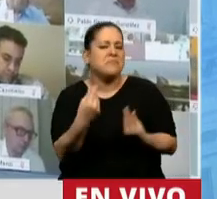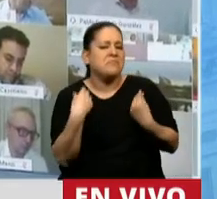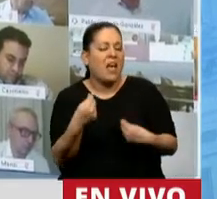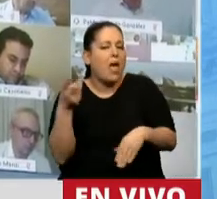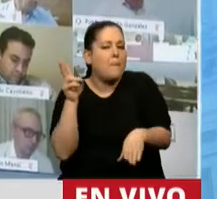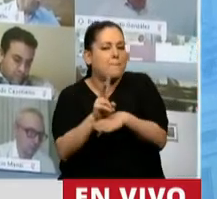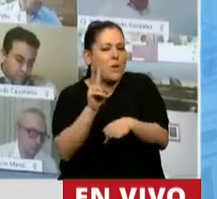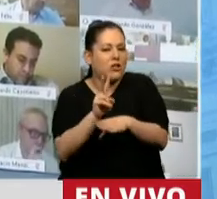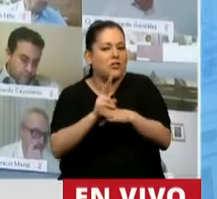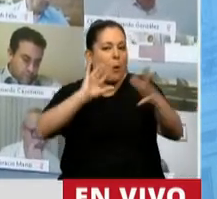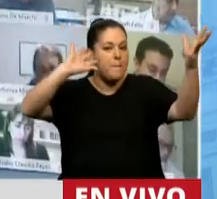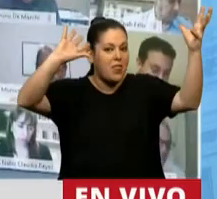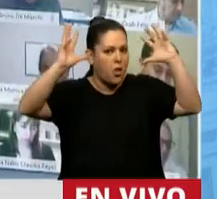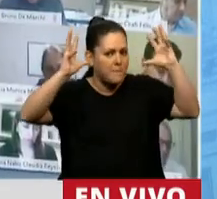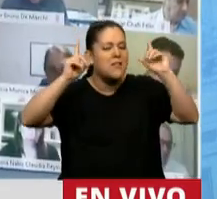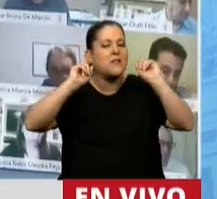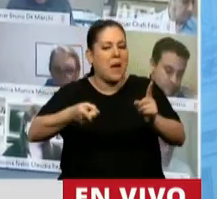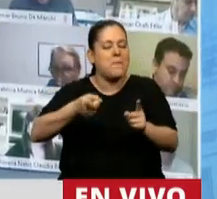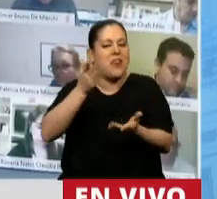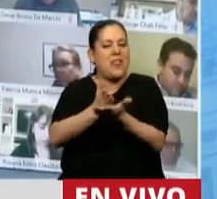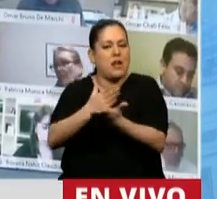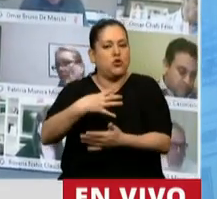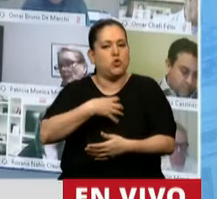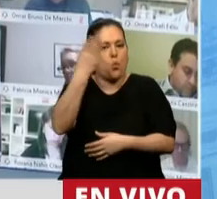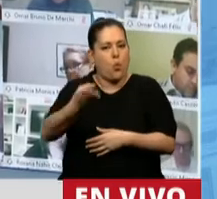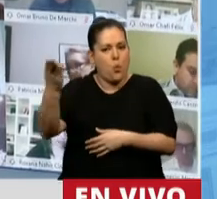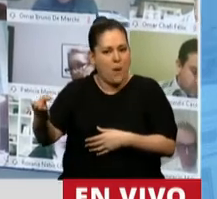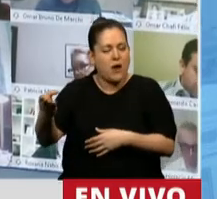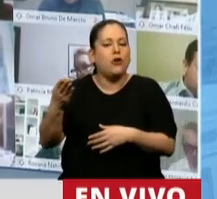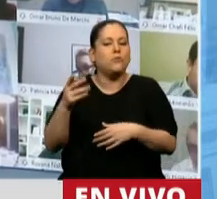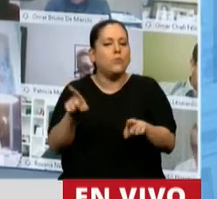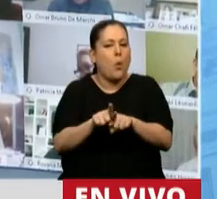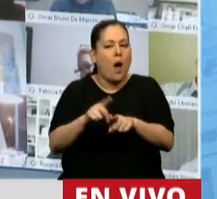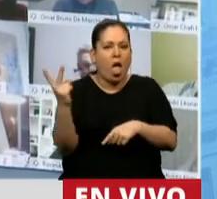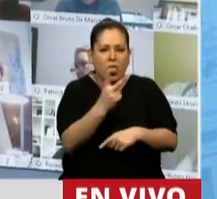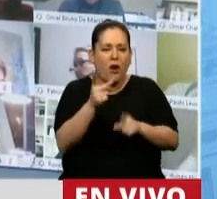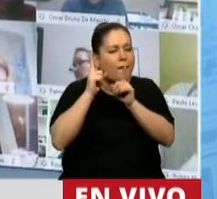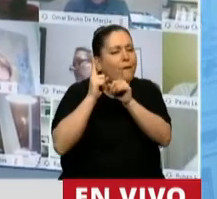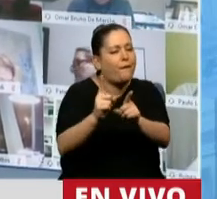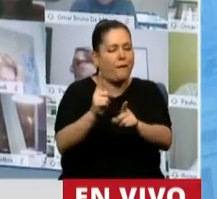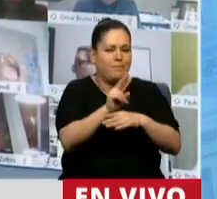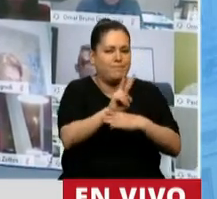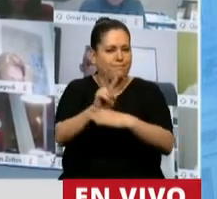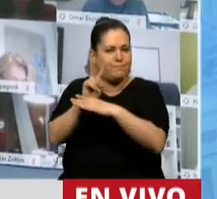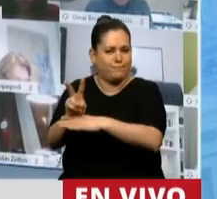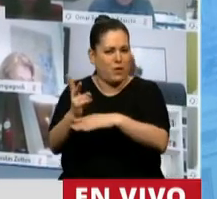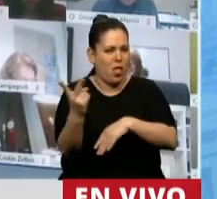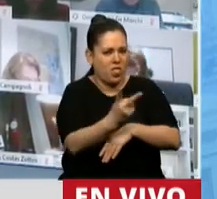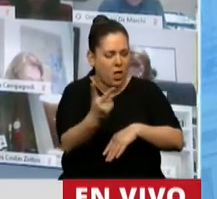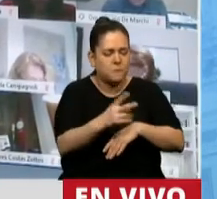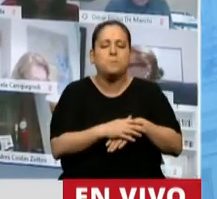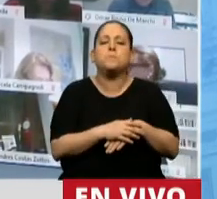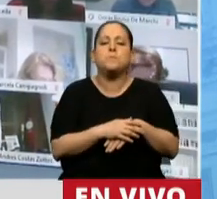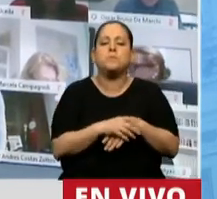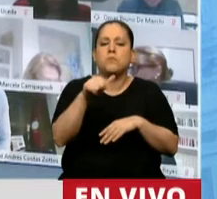medio ambiente y los derechos humanos en un modelo de desarrollo sostenible. Este documento es el primer tratado